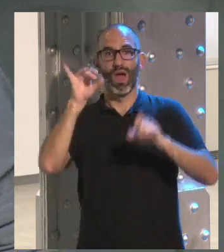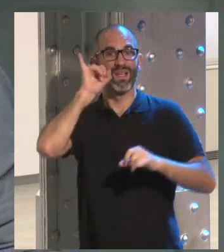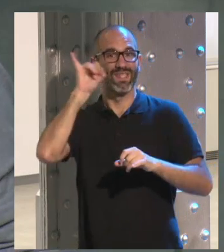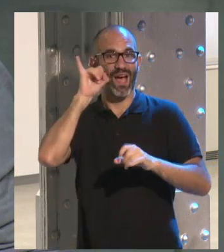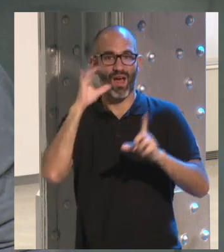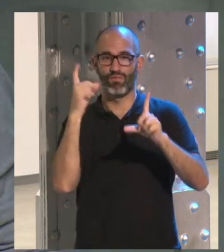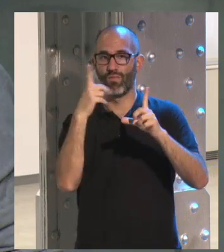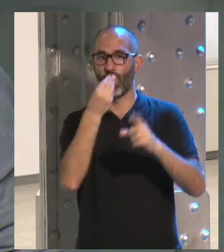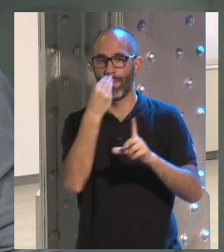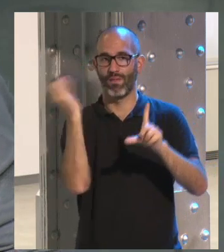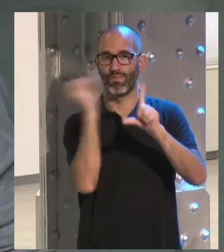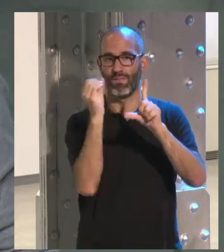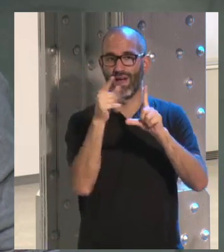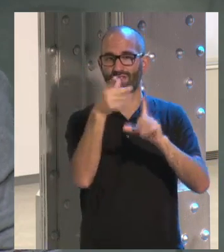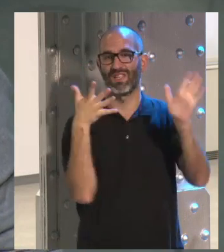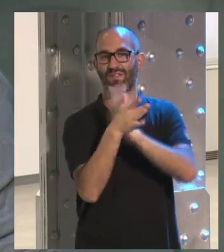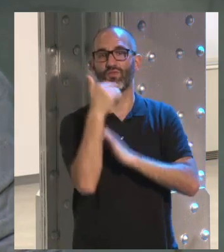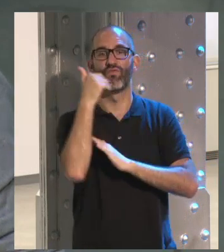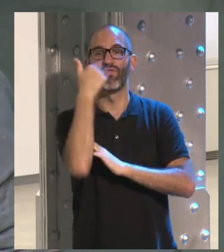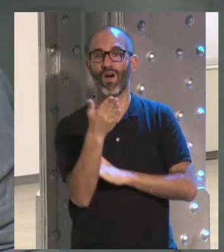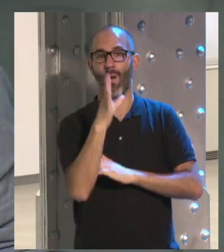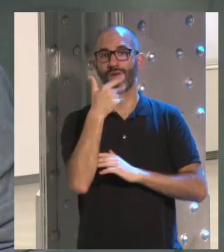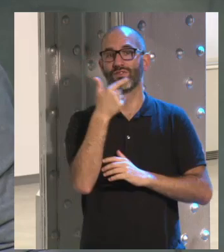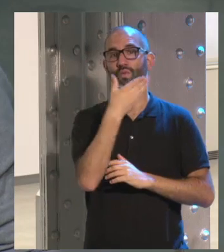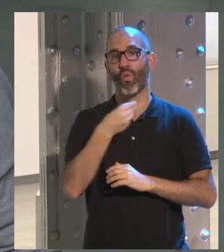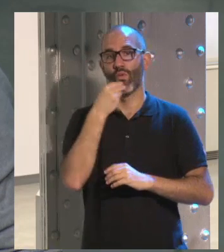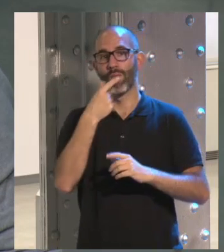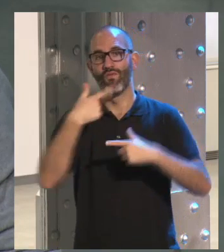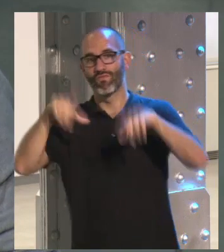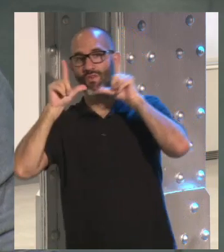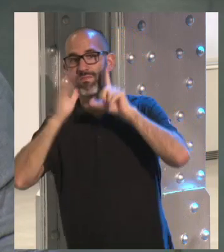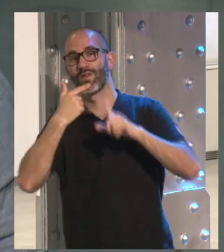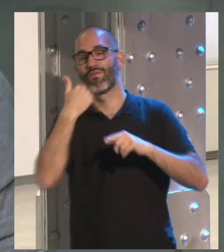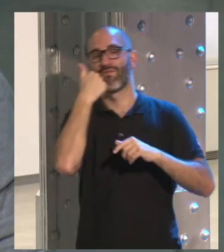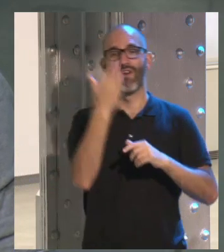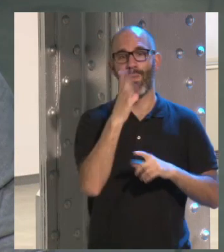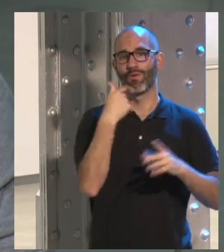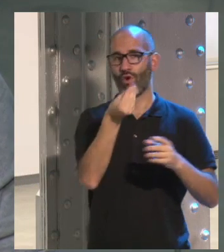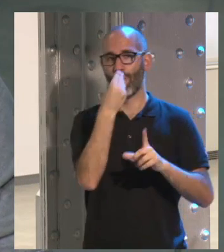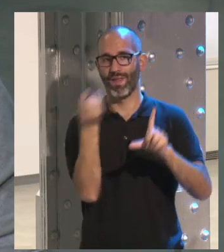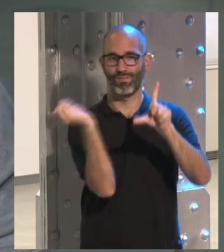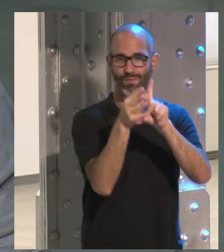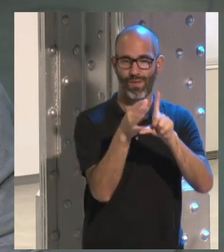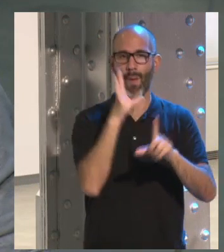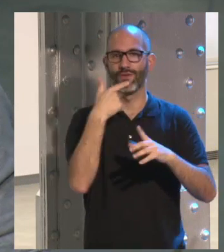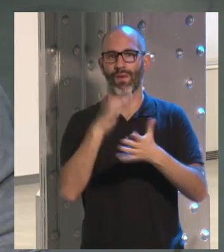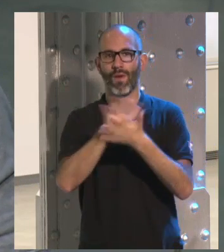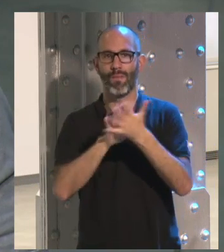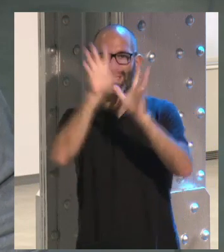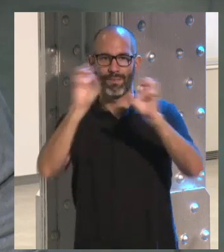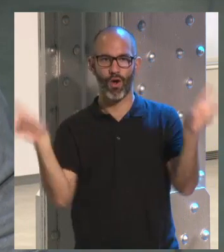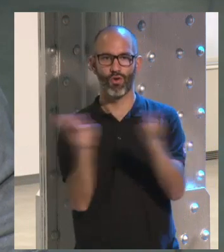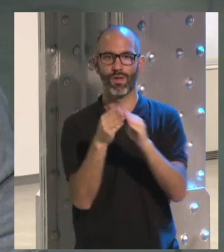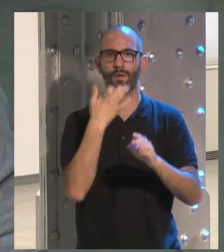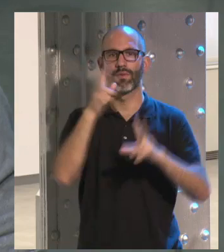comida sobre todo, y dicen, eso es porque eres muy feo. Si fuese guapo, no la subirías. Bueno, vamos a hablar de algunas conclusiones de este estudio. Por ejemplo, la